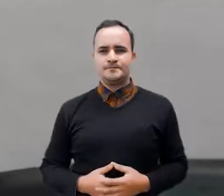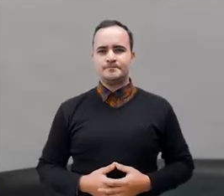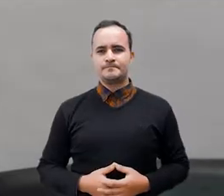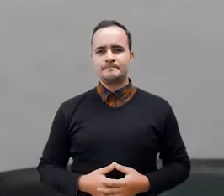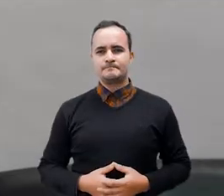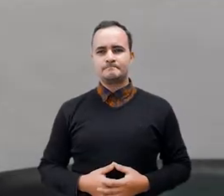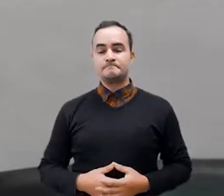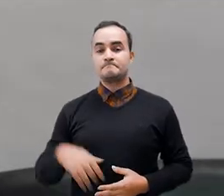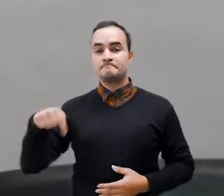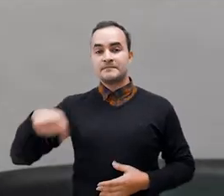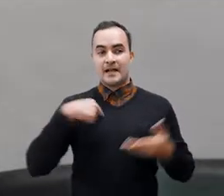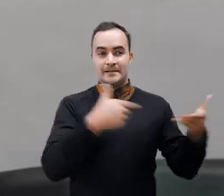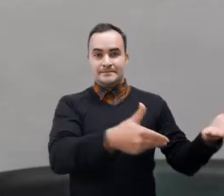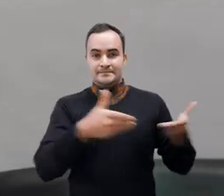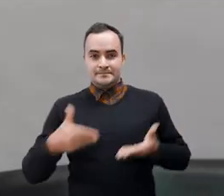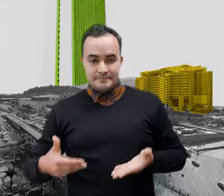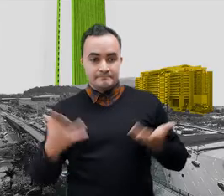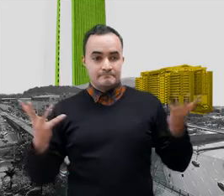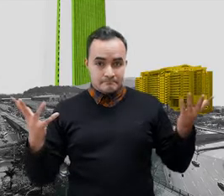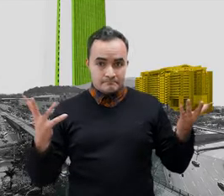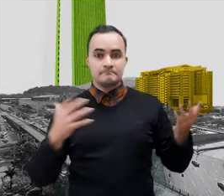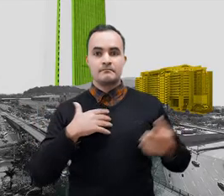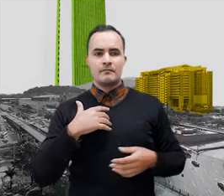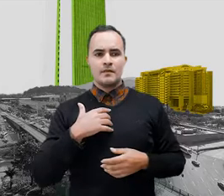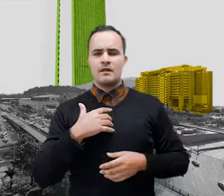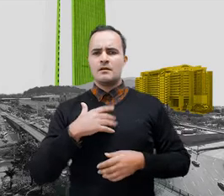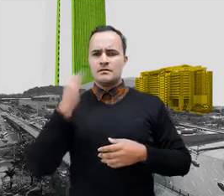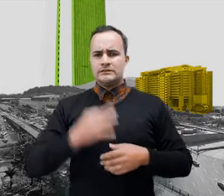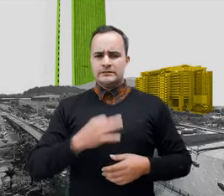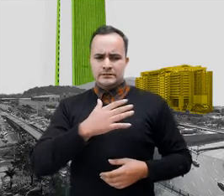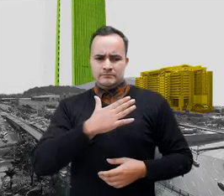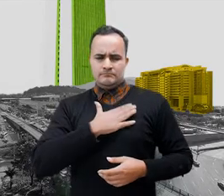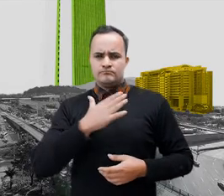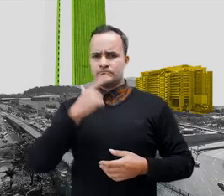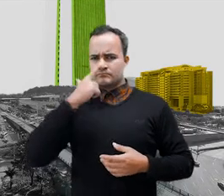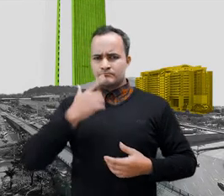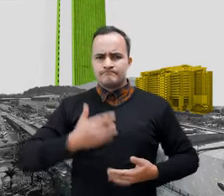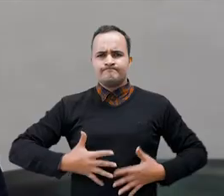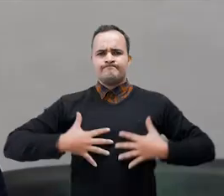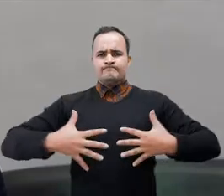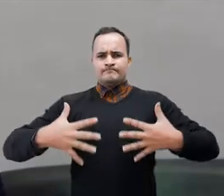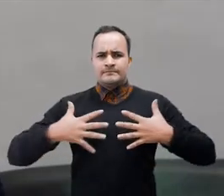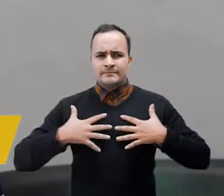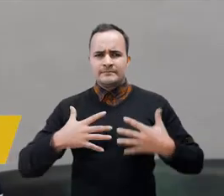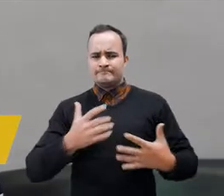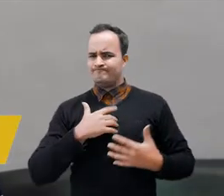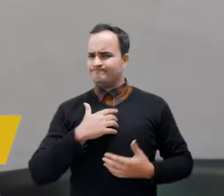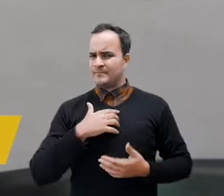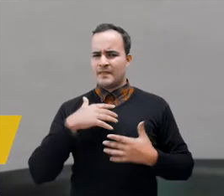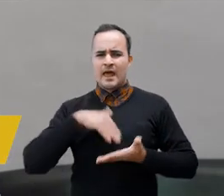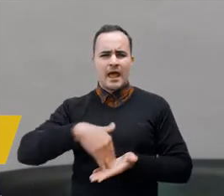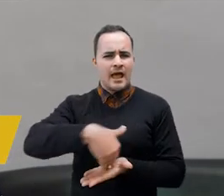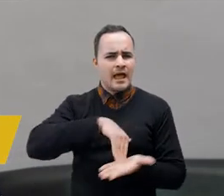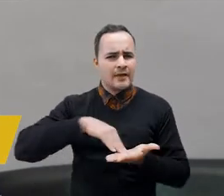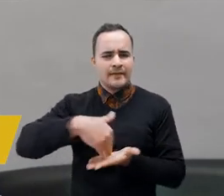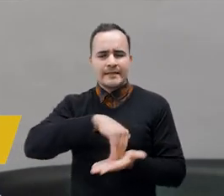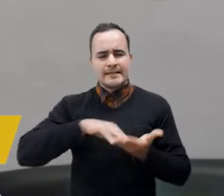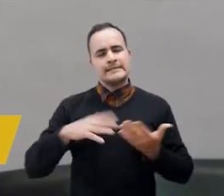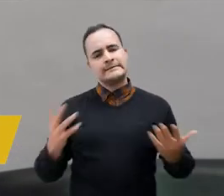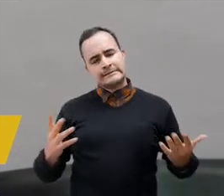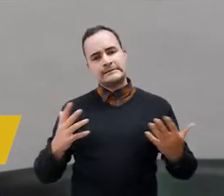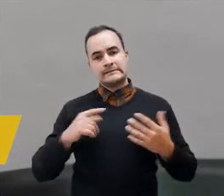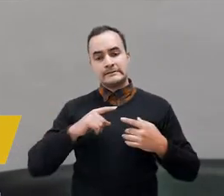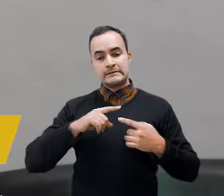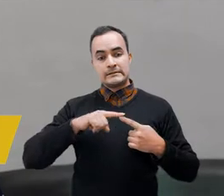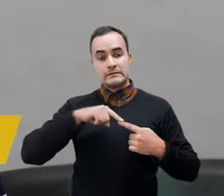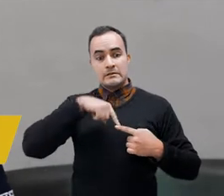Acá pues él vino con la hermanita. Ellos llegaron con unos signos respiratorios muy leves. De un día para otro, pues como por decirlo así,